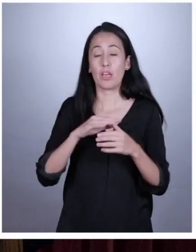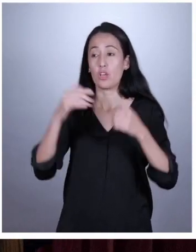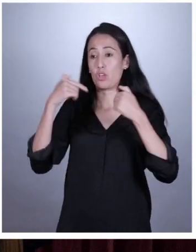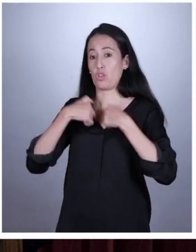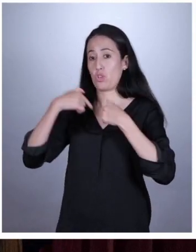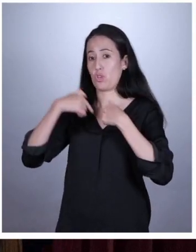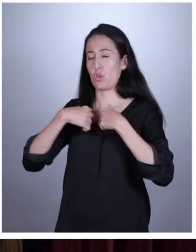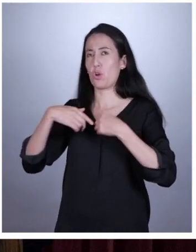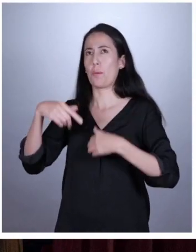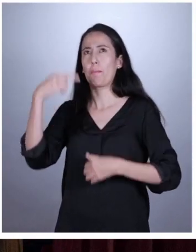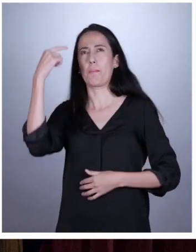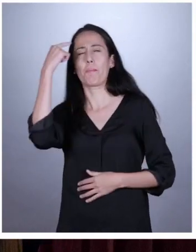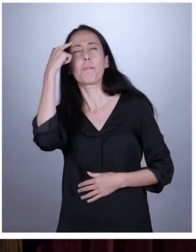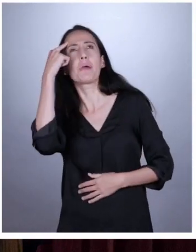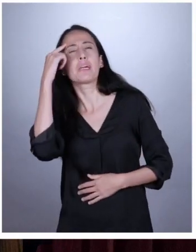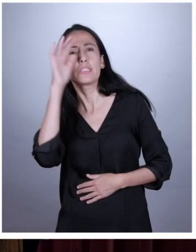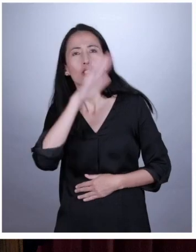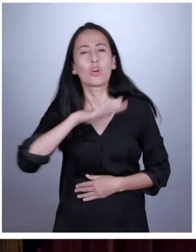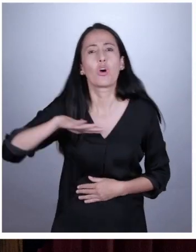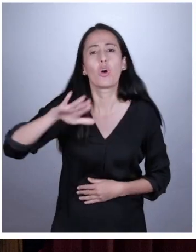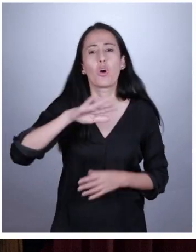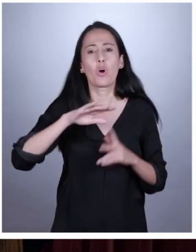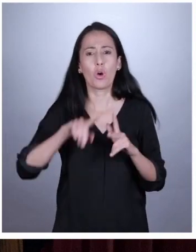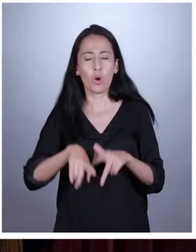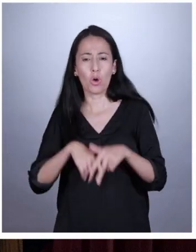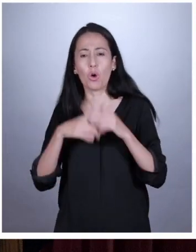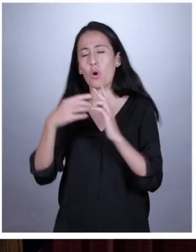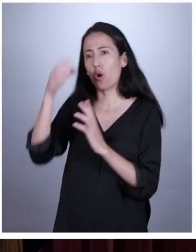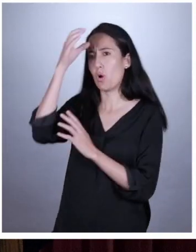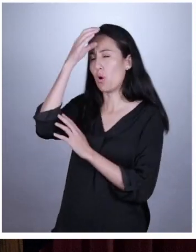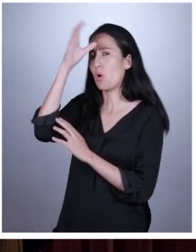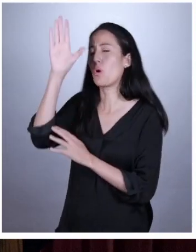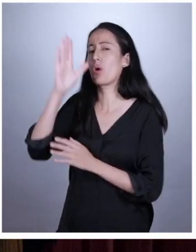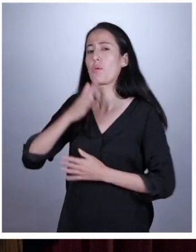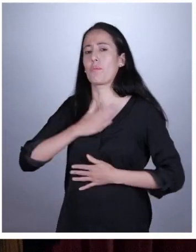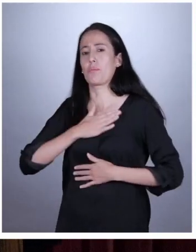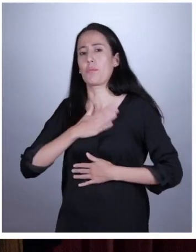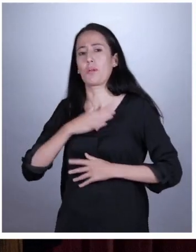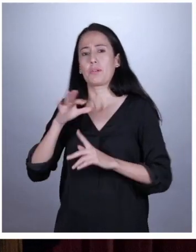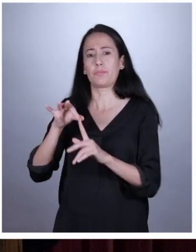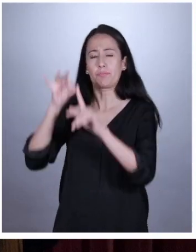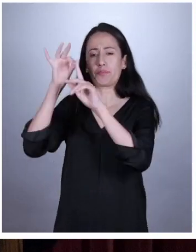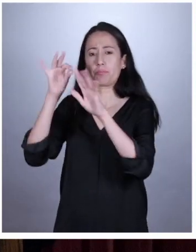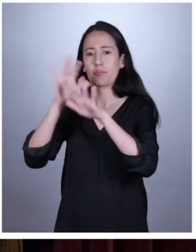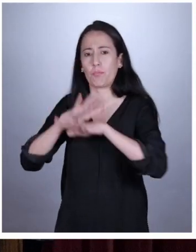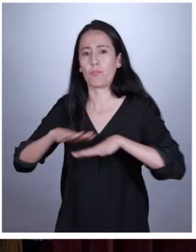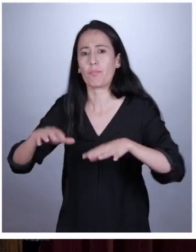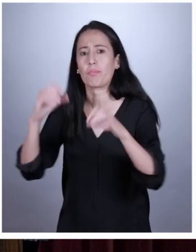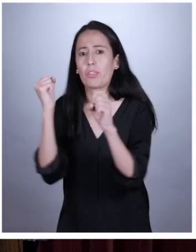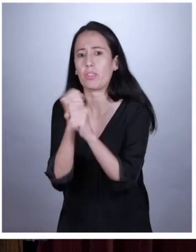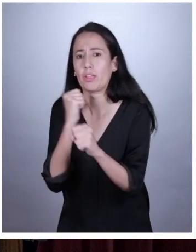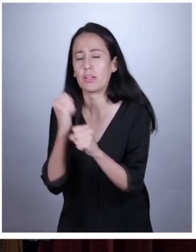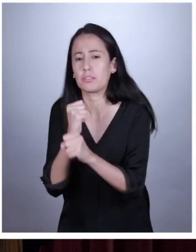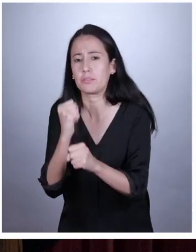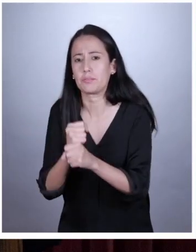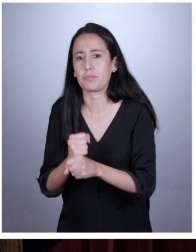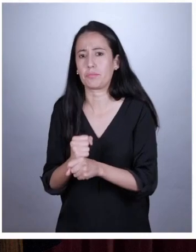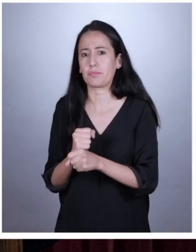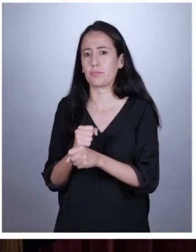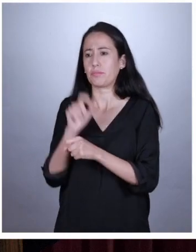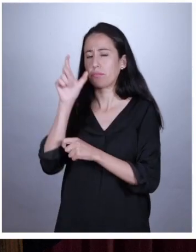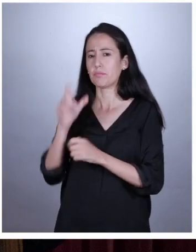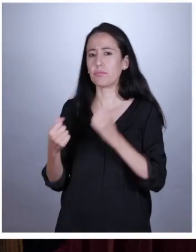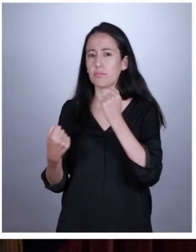tenemos. Yo creo que debemos comenzar a abordar la cultura como tema prioritario. Nuestros compañeros son muy